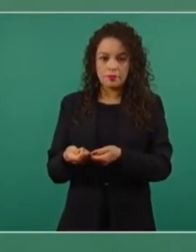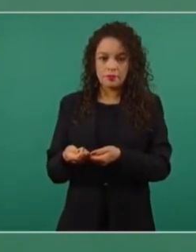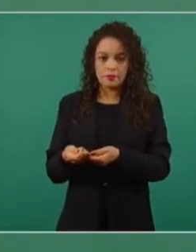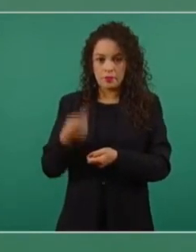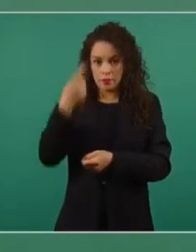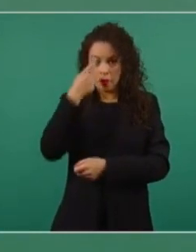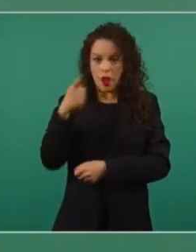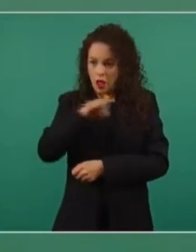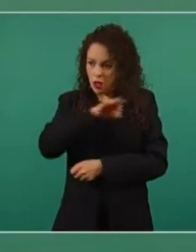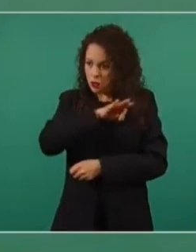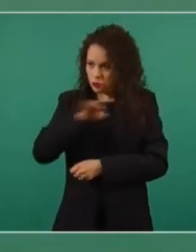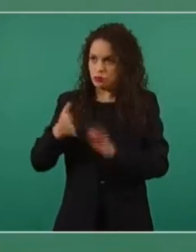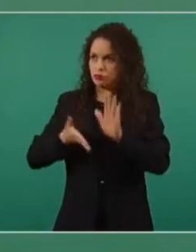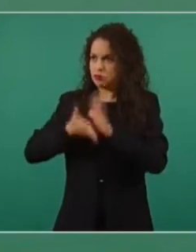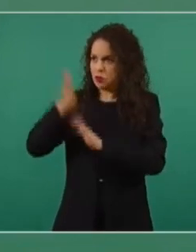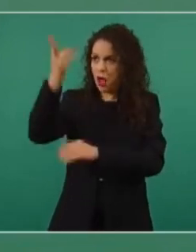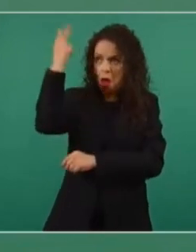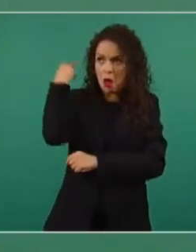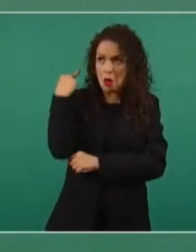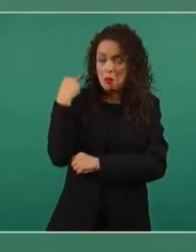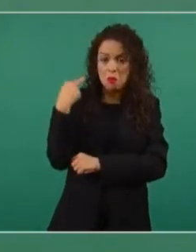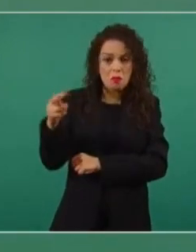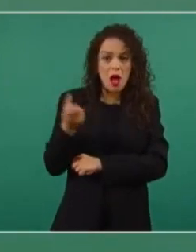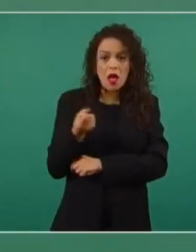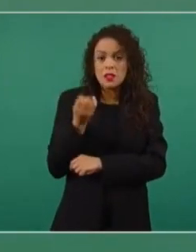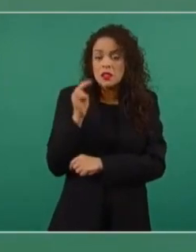posibilidad de viajar sin ningún problema